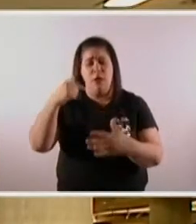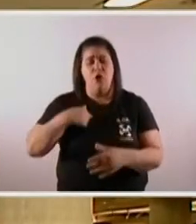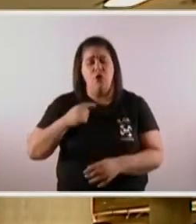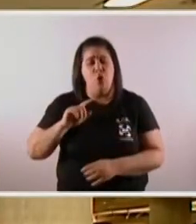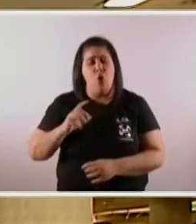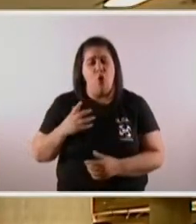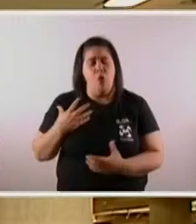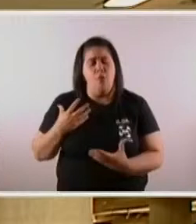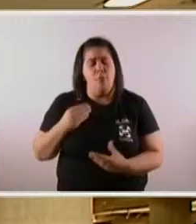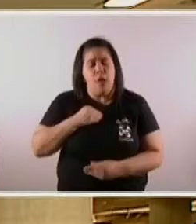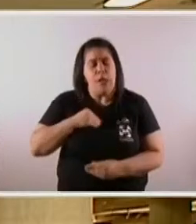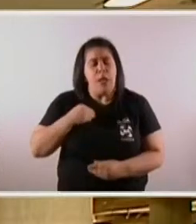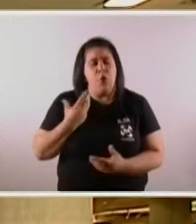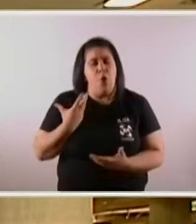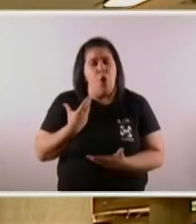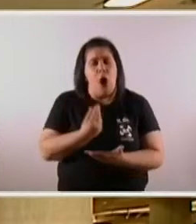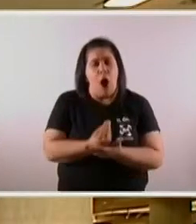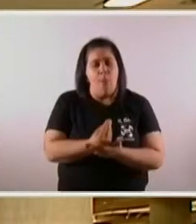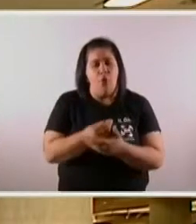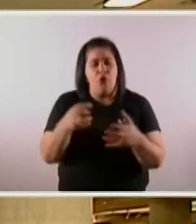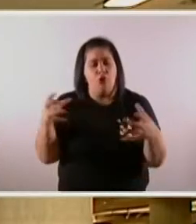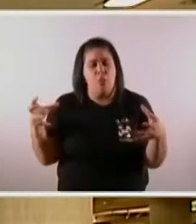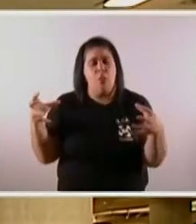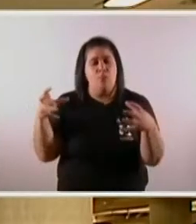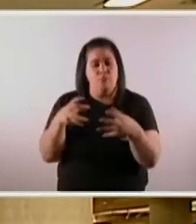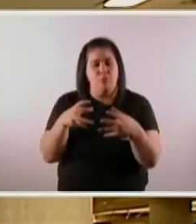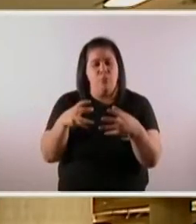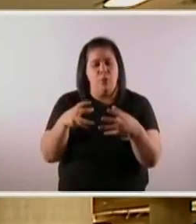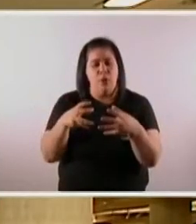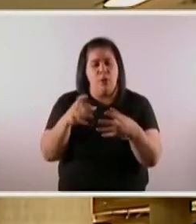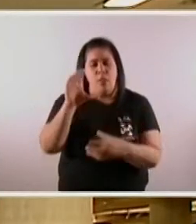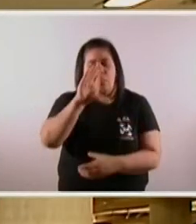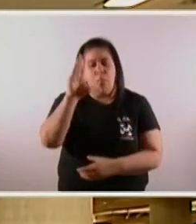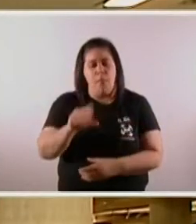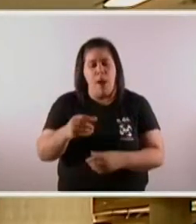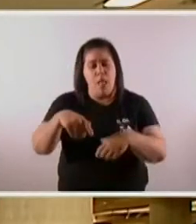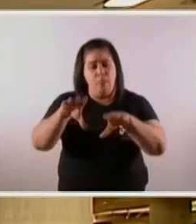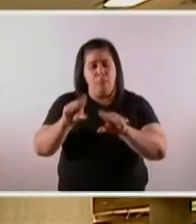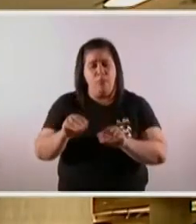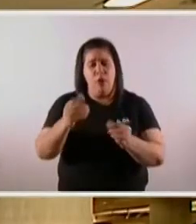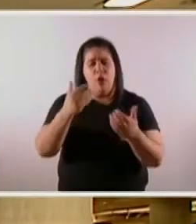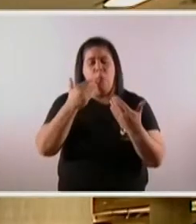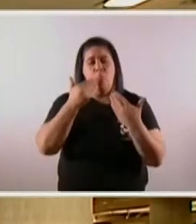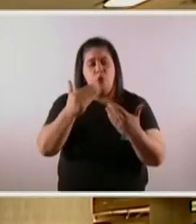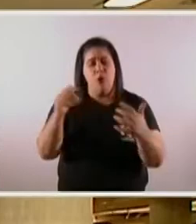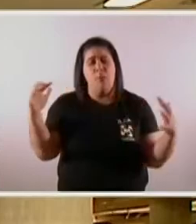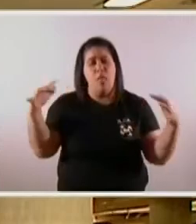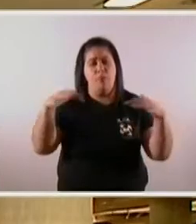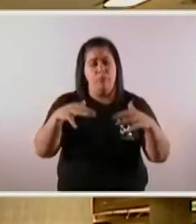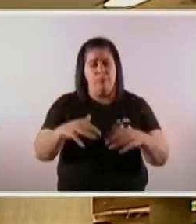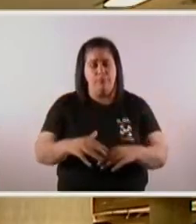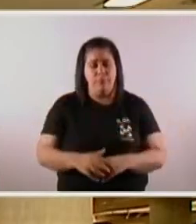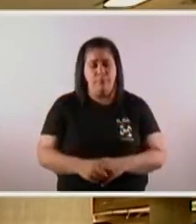muy apoyado por todo nuestro equipo de Juntos por el Cambio de todo el país. Así que muchísimas gracias por acompañarnos.